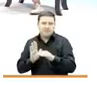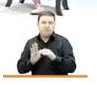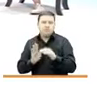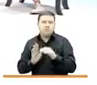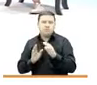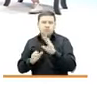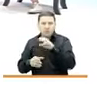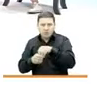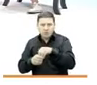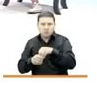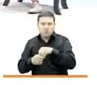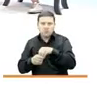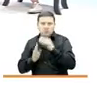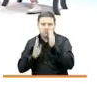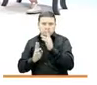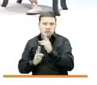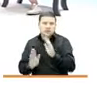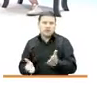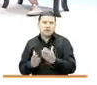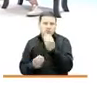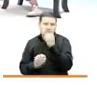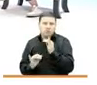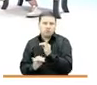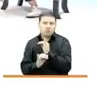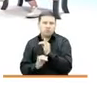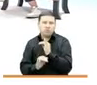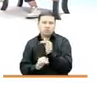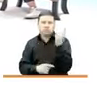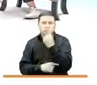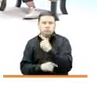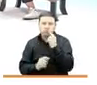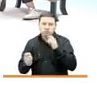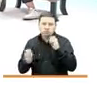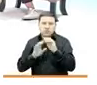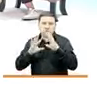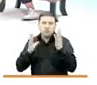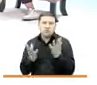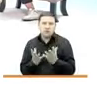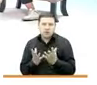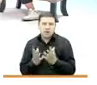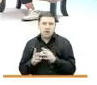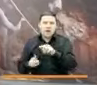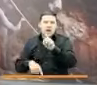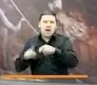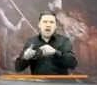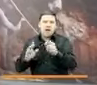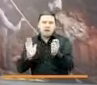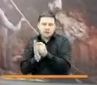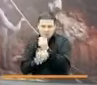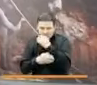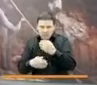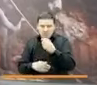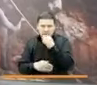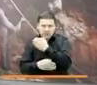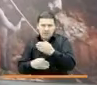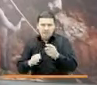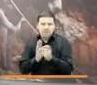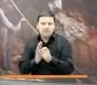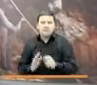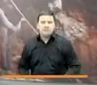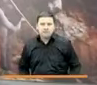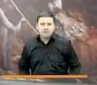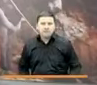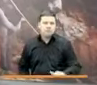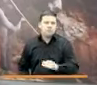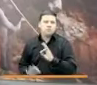modalidades como centros de recuperación nutricional, Mil Días para Cambiar el Mundo, algunos casos niños de primera infancia que no